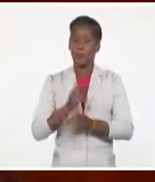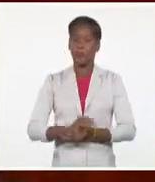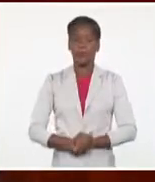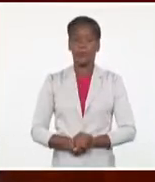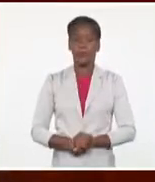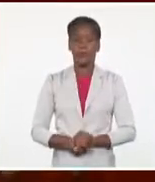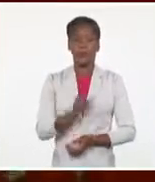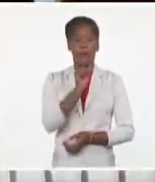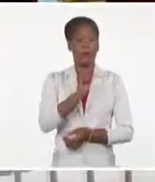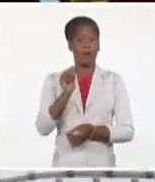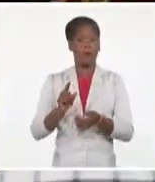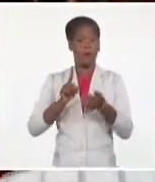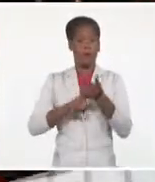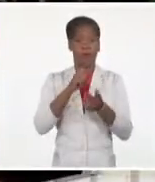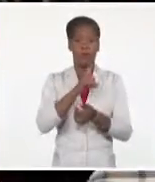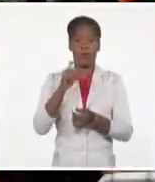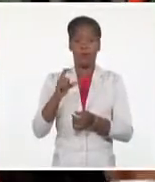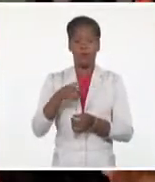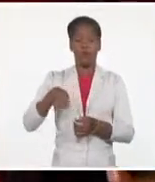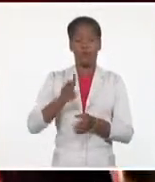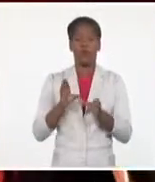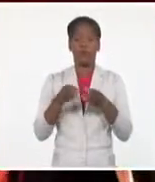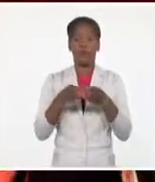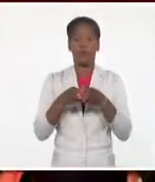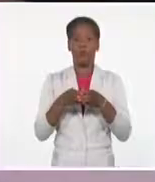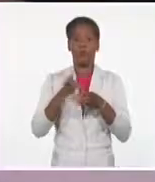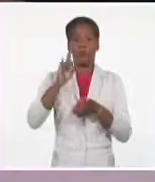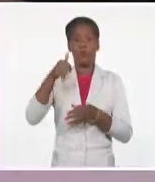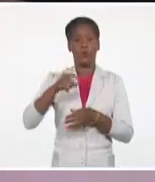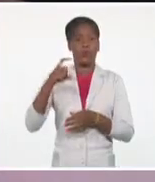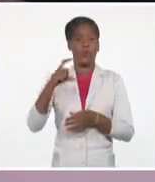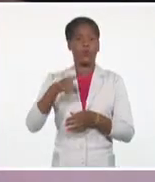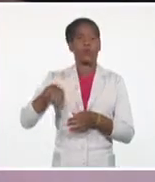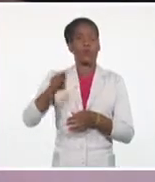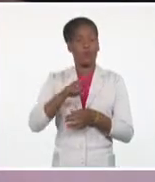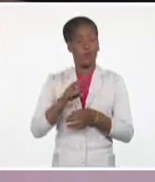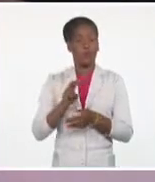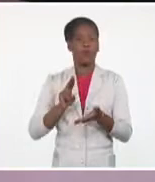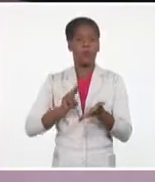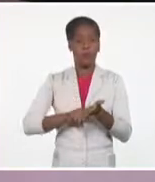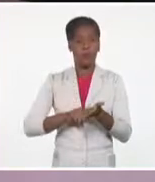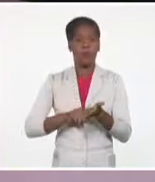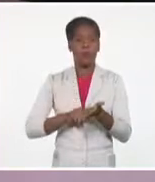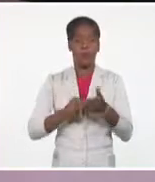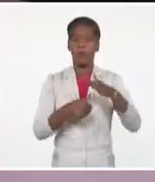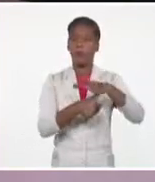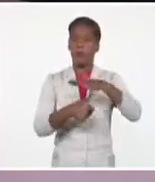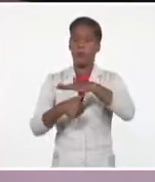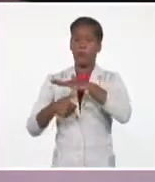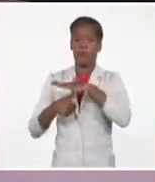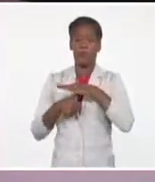representantes de la Unión de Jóvenes Comunistas, de las organizaciones de masas y los presidentes de las asambleas municipales del Poder Popular. ¡Gracias!